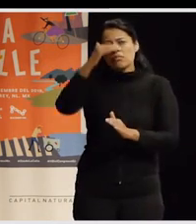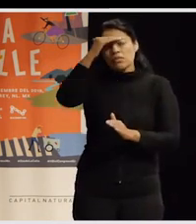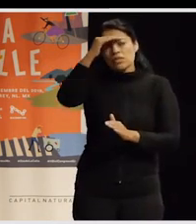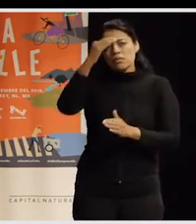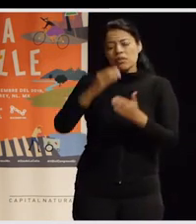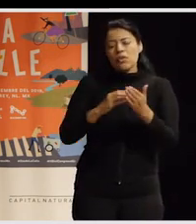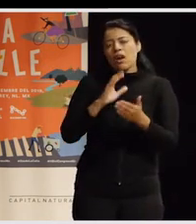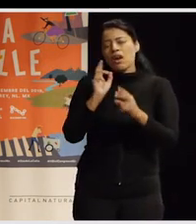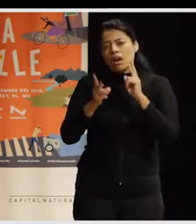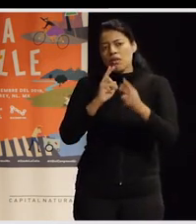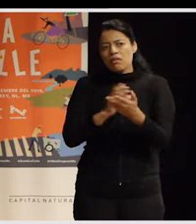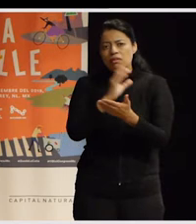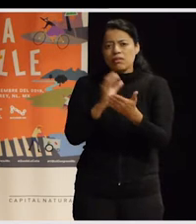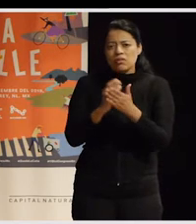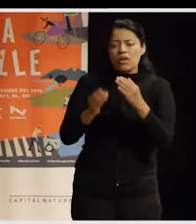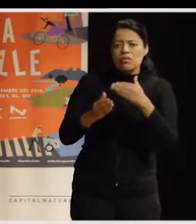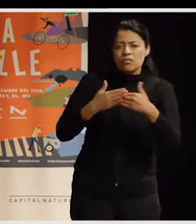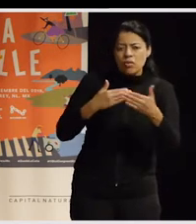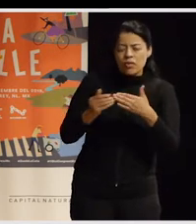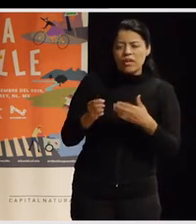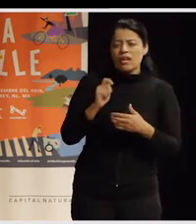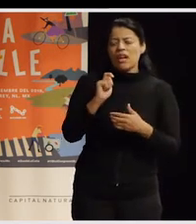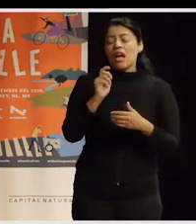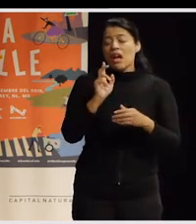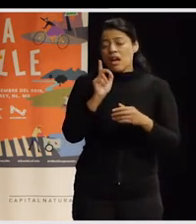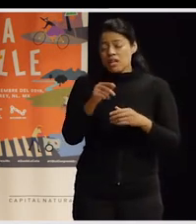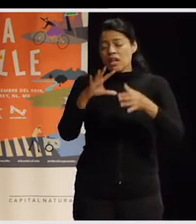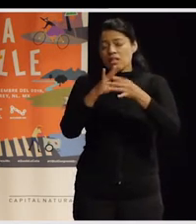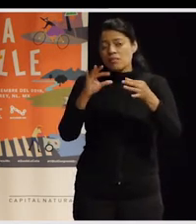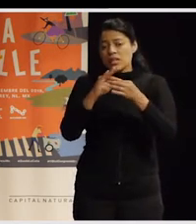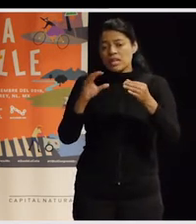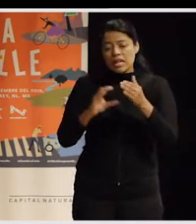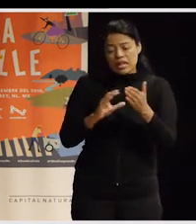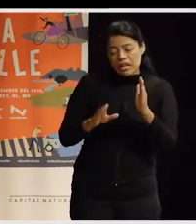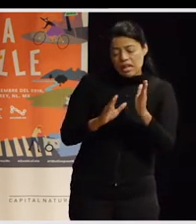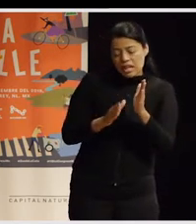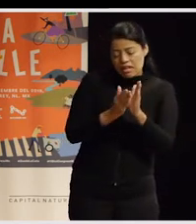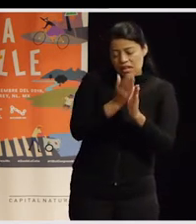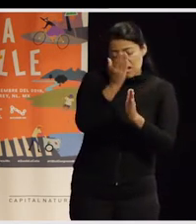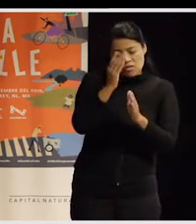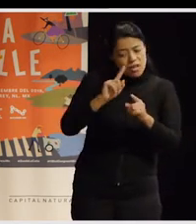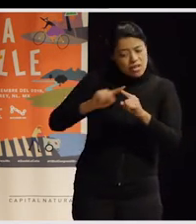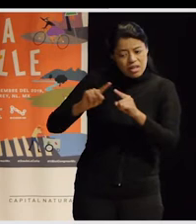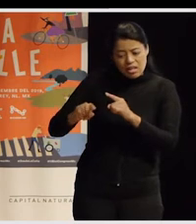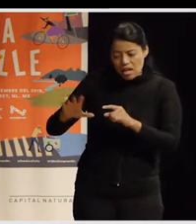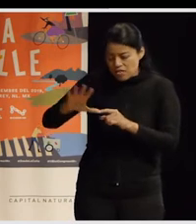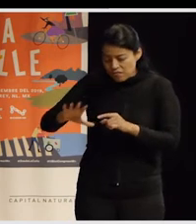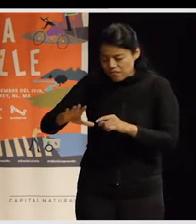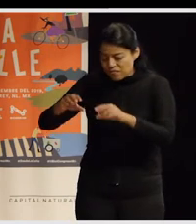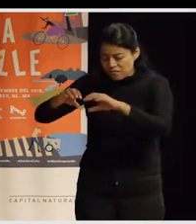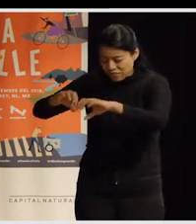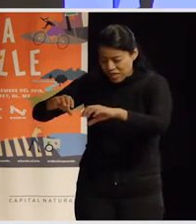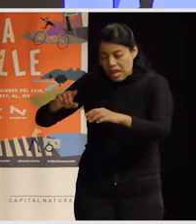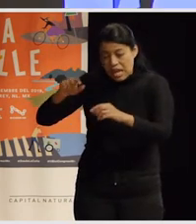suburbio, ¿no?, que habla de hay que eliminar el suburbio para sanearlo y hacer esta nueva ciudad moderna y ella en cambio dice que en el suburbio está la vida porque es